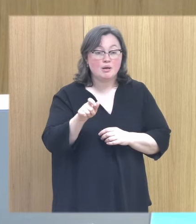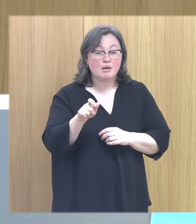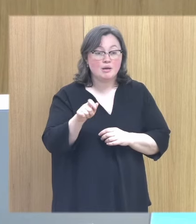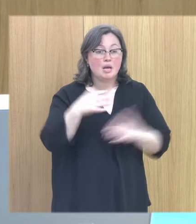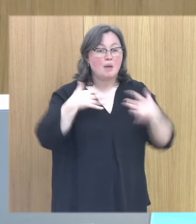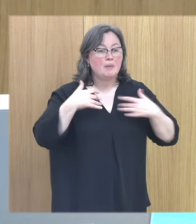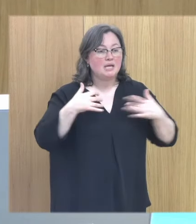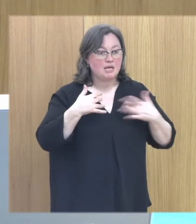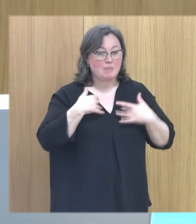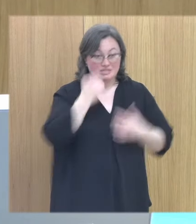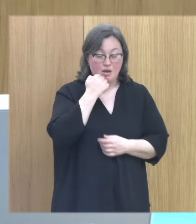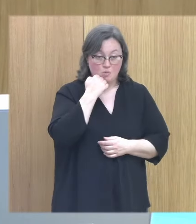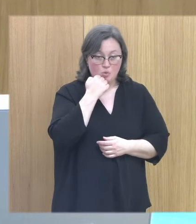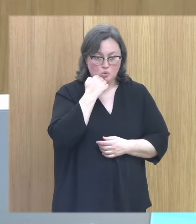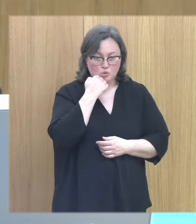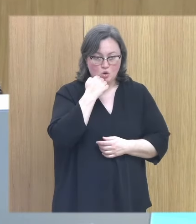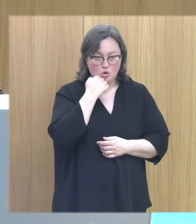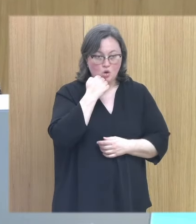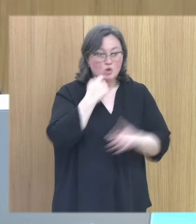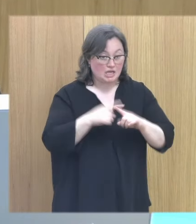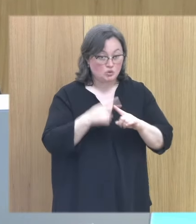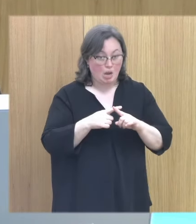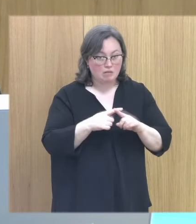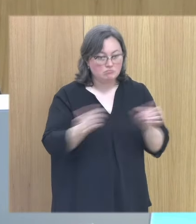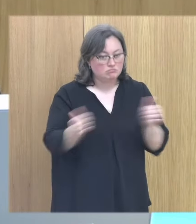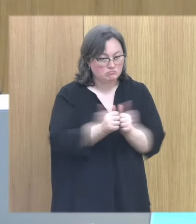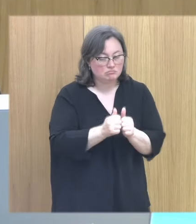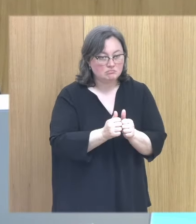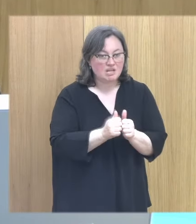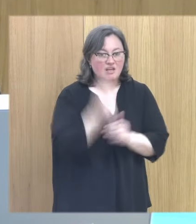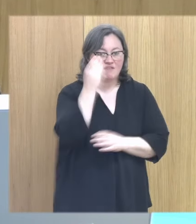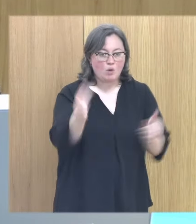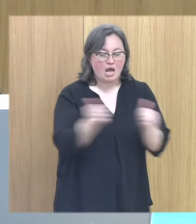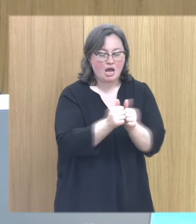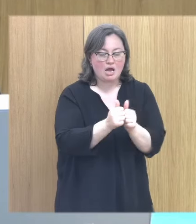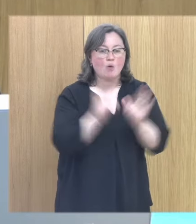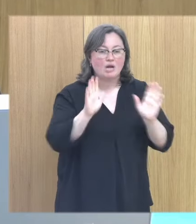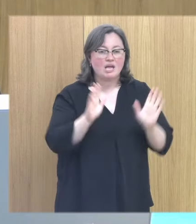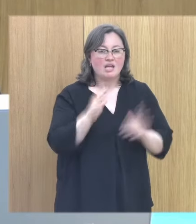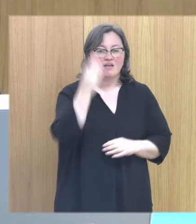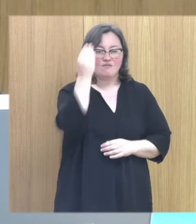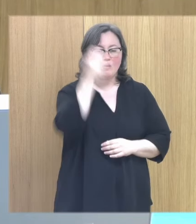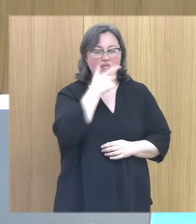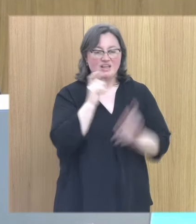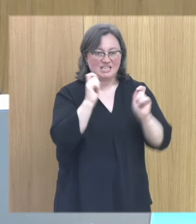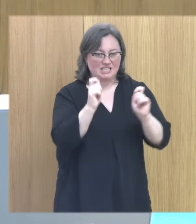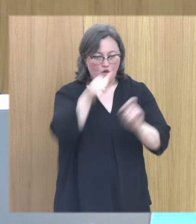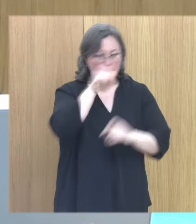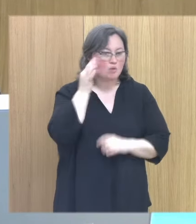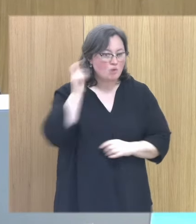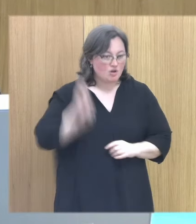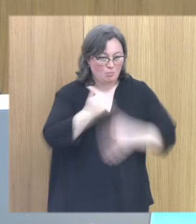víctimas de abuso sexual aunque la figura del facilitador facilitadora